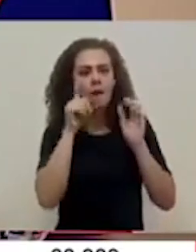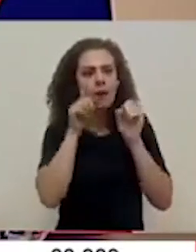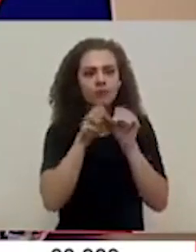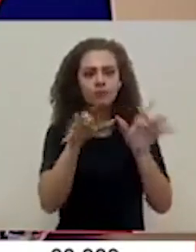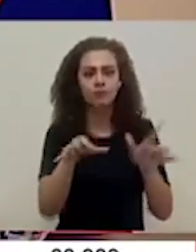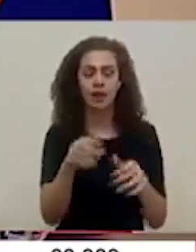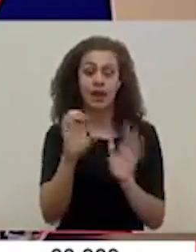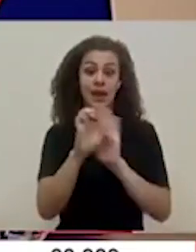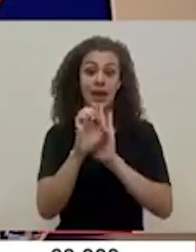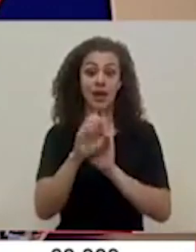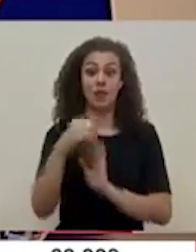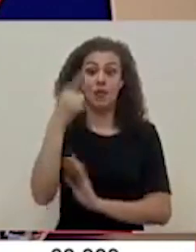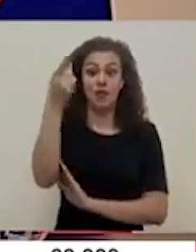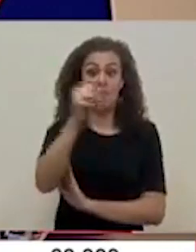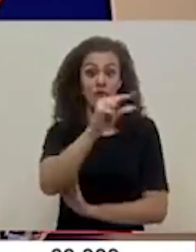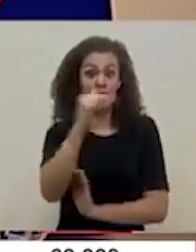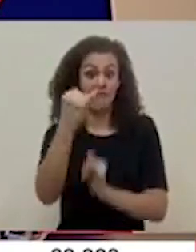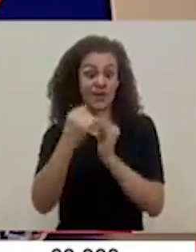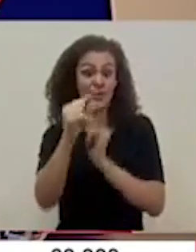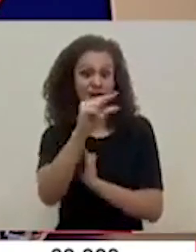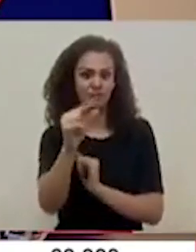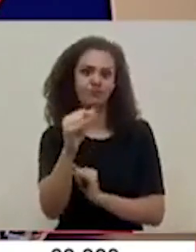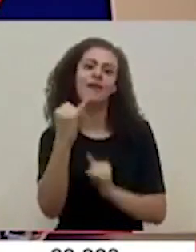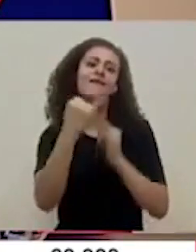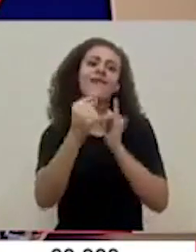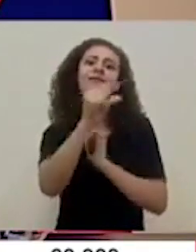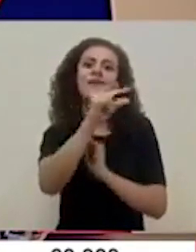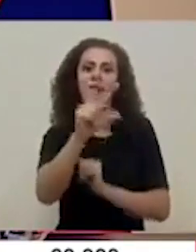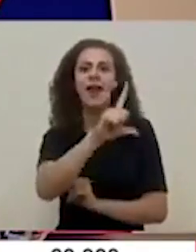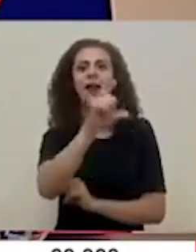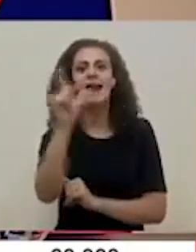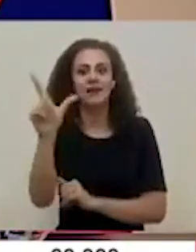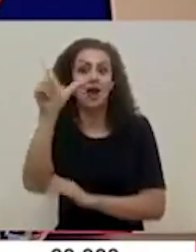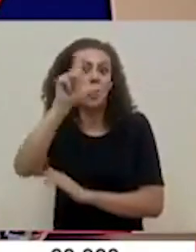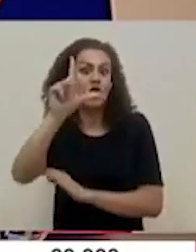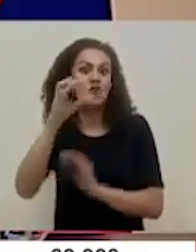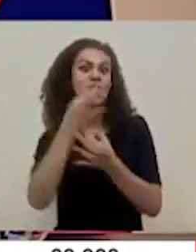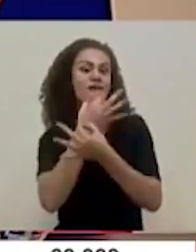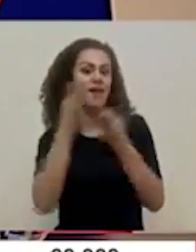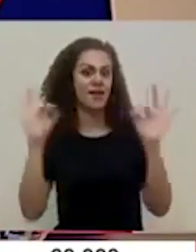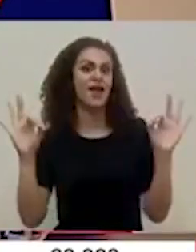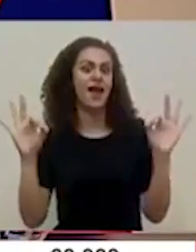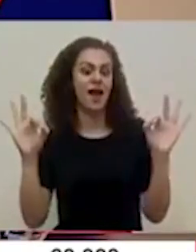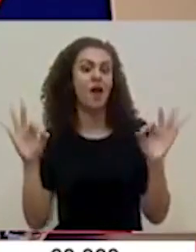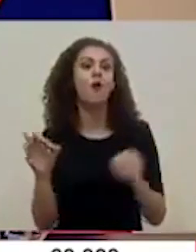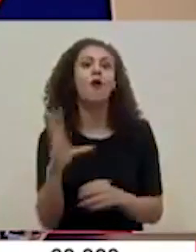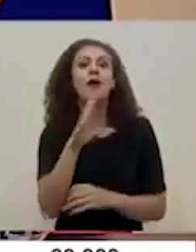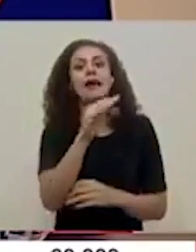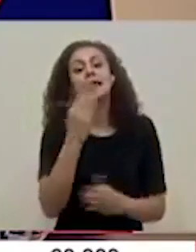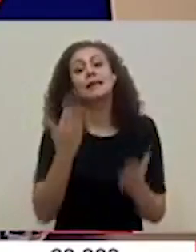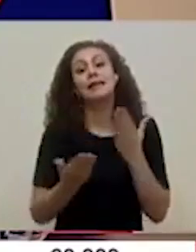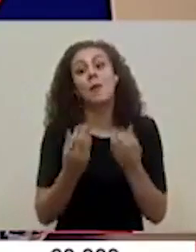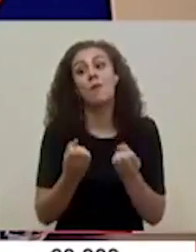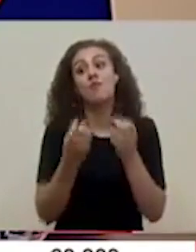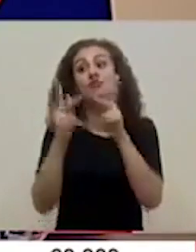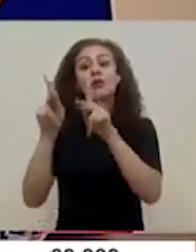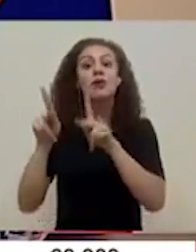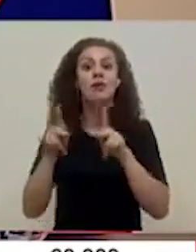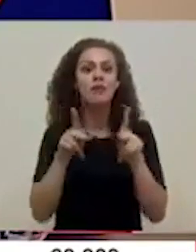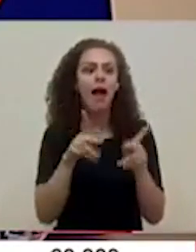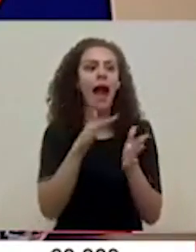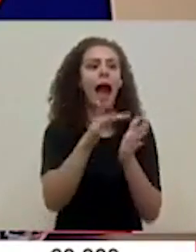este fin de semana que viene es un fin de semana largo, el día lunes es un día feriado, posiblemente muchas personas